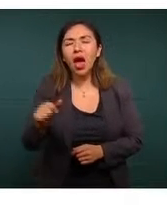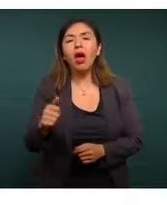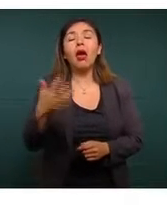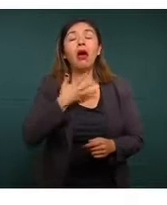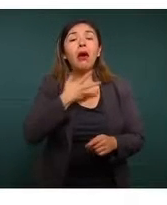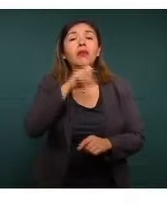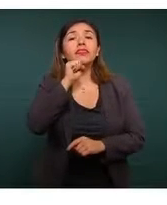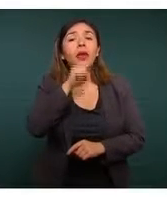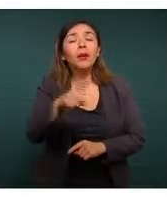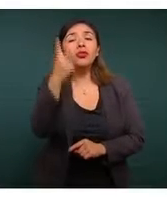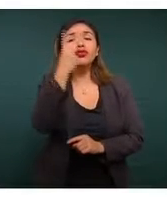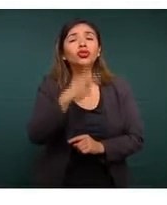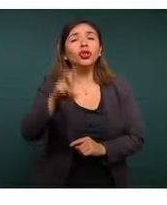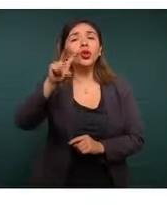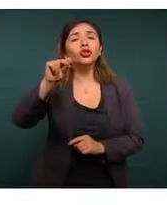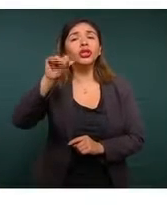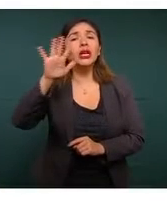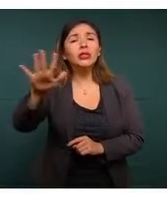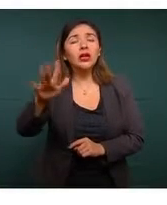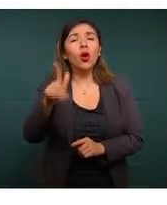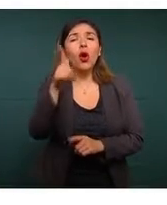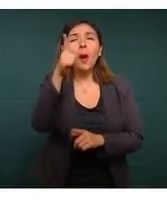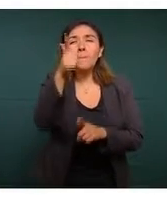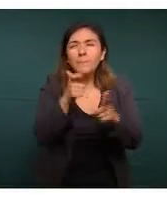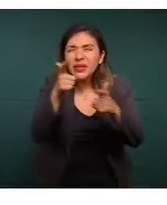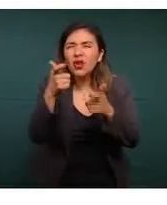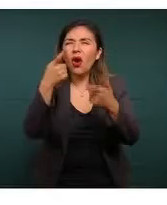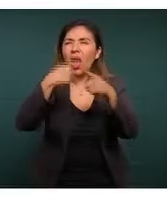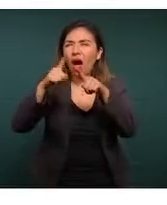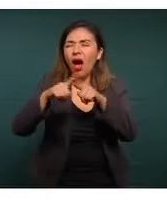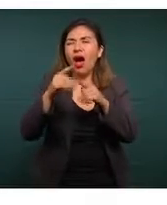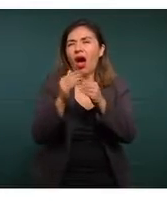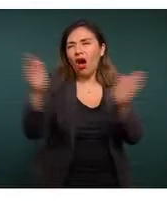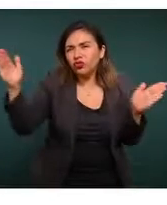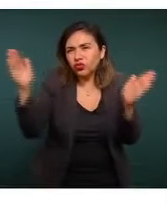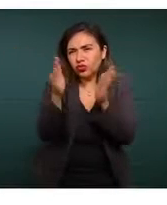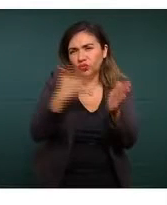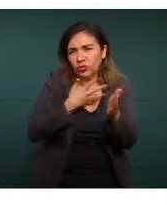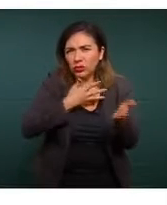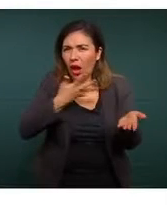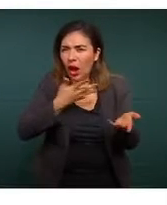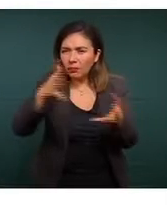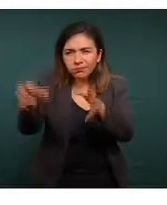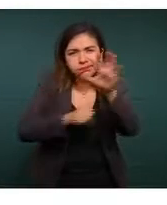Tenemos también 285 armas, largas y cortas,